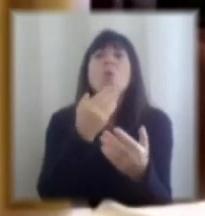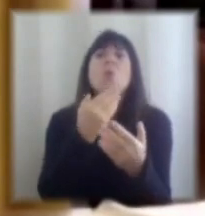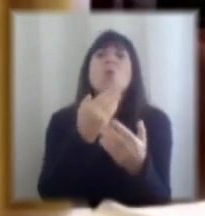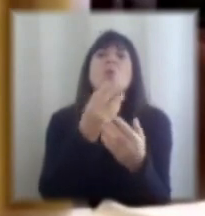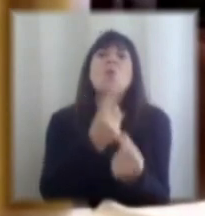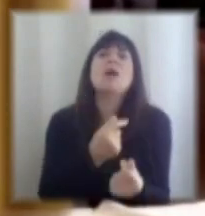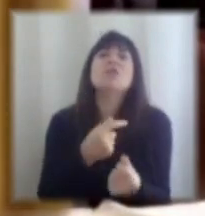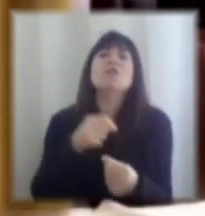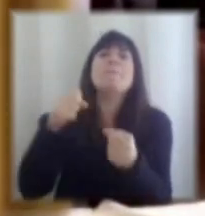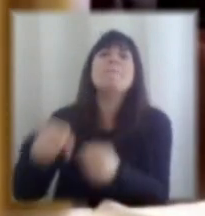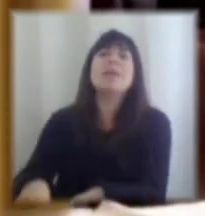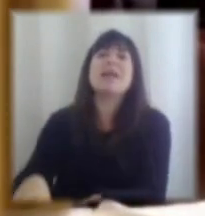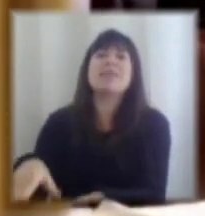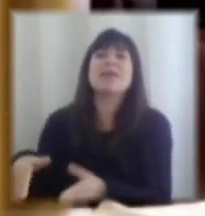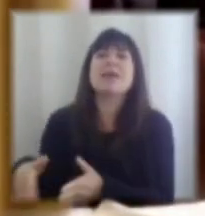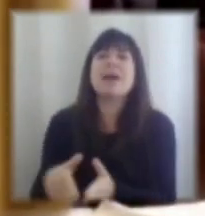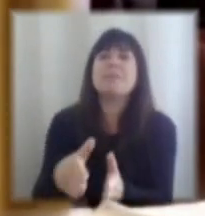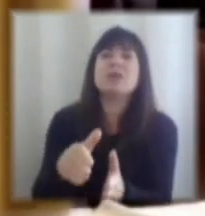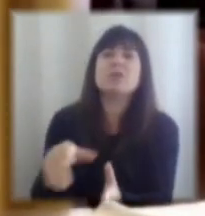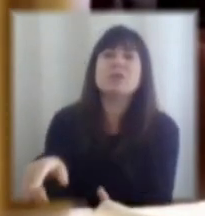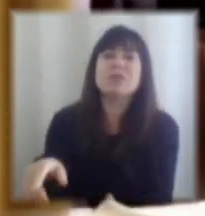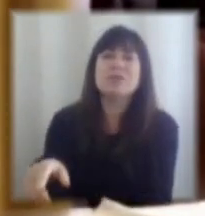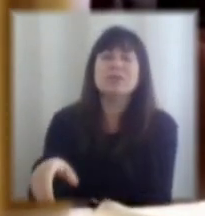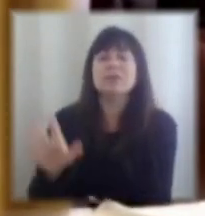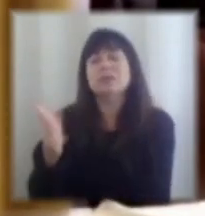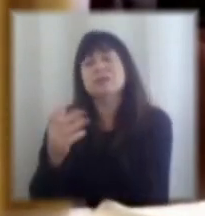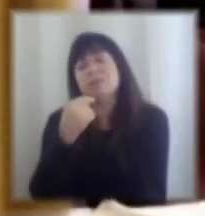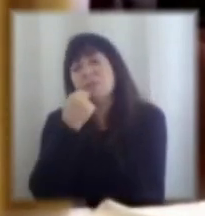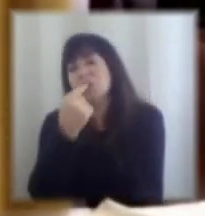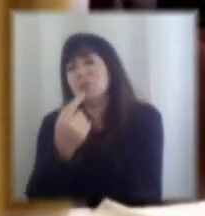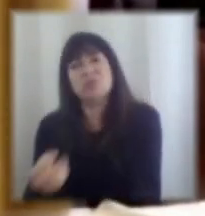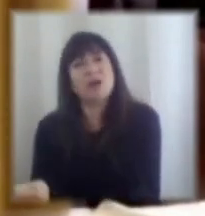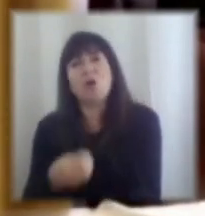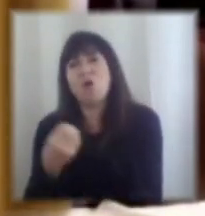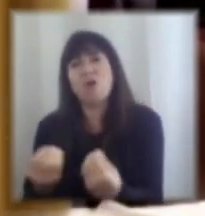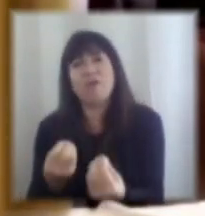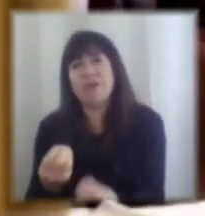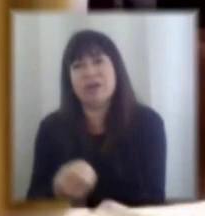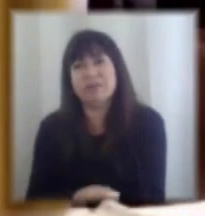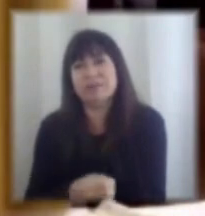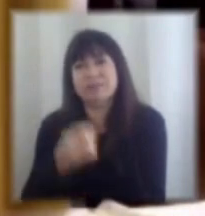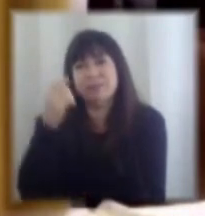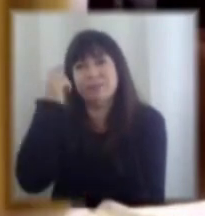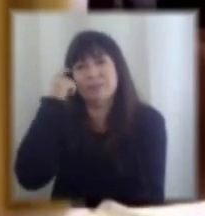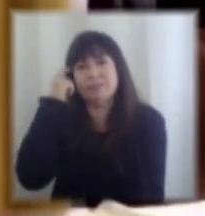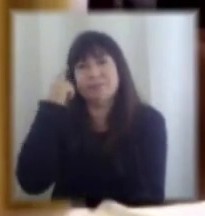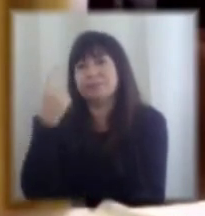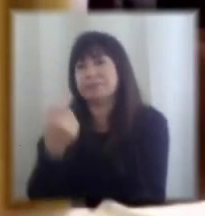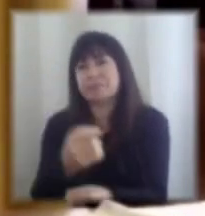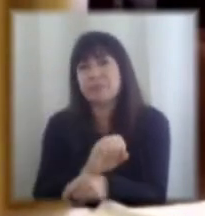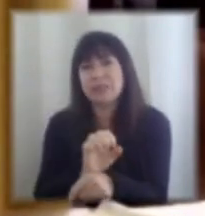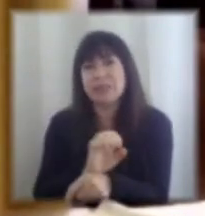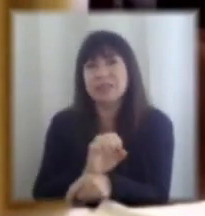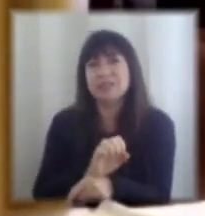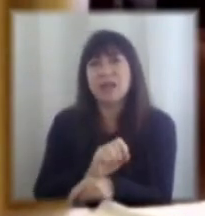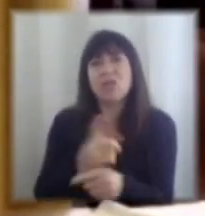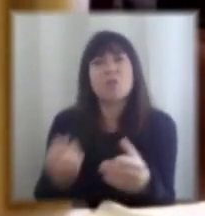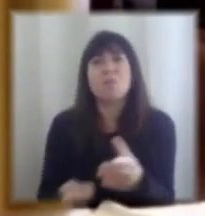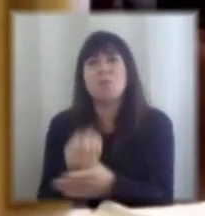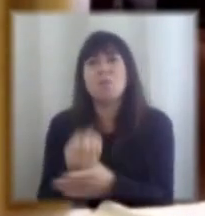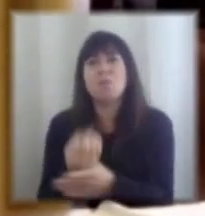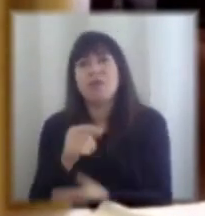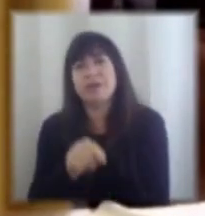yo creo que esas son preguntas tan obvias que es la base de lo que uno pensaría es tener un Estado moderno y después